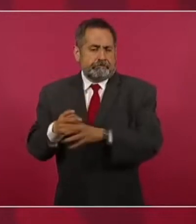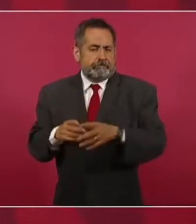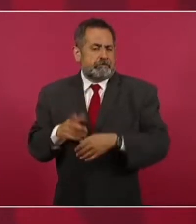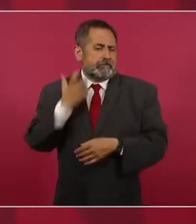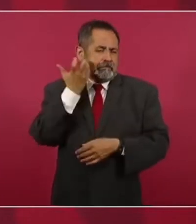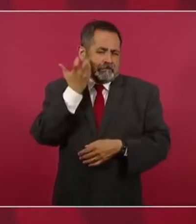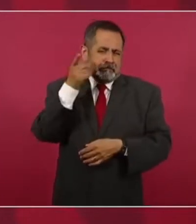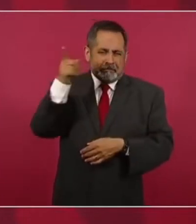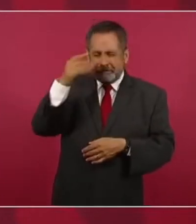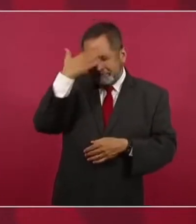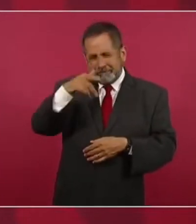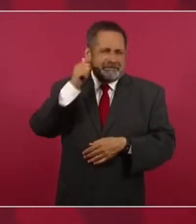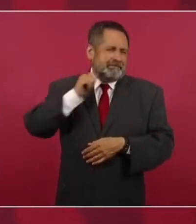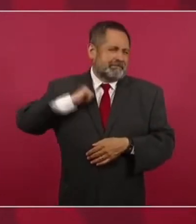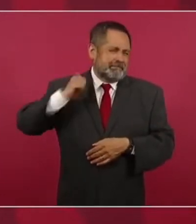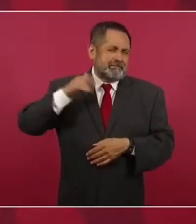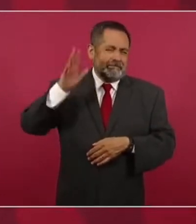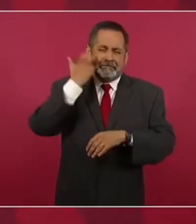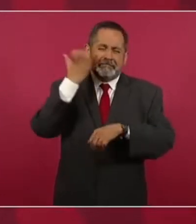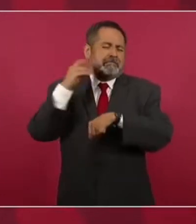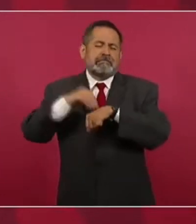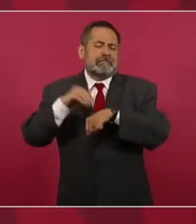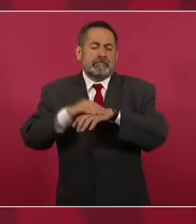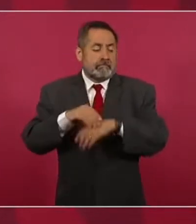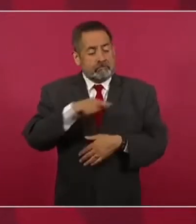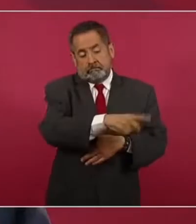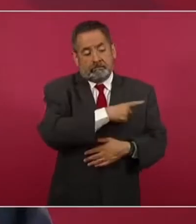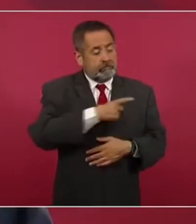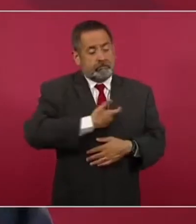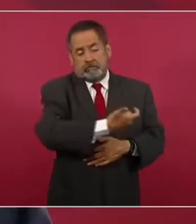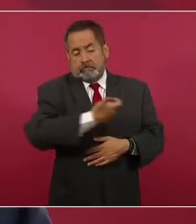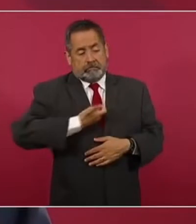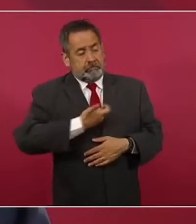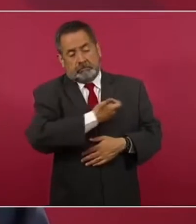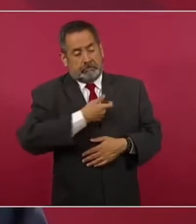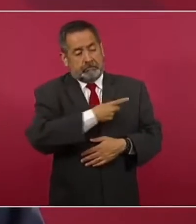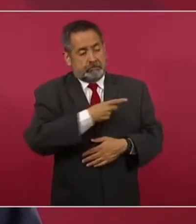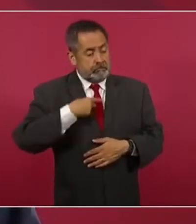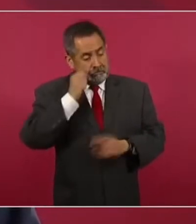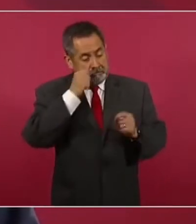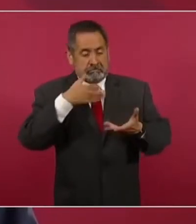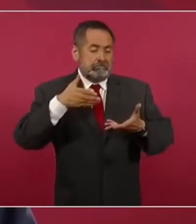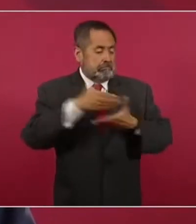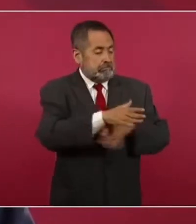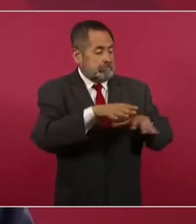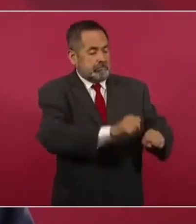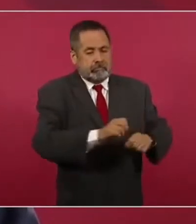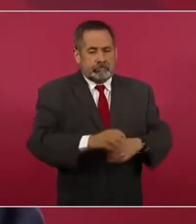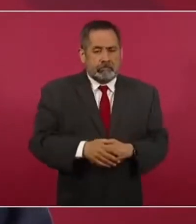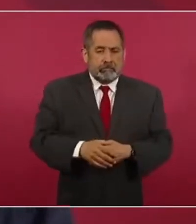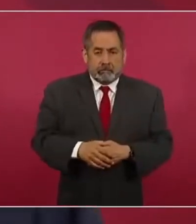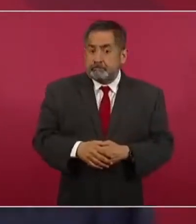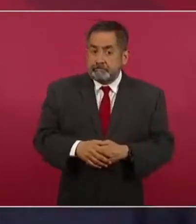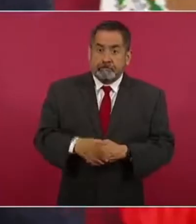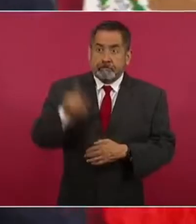hacían antes, de que había una deuda, nos